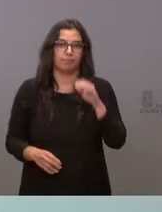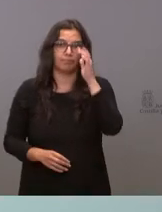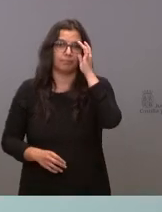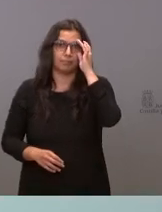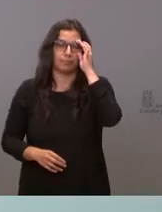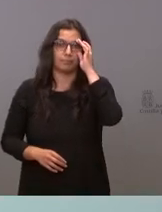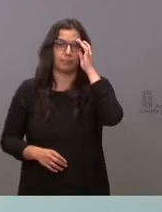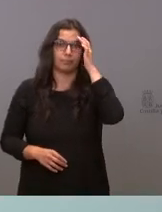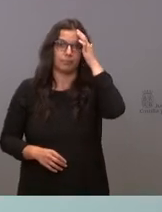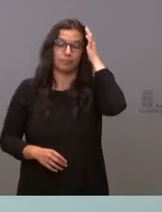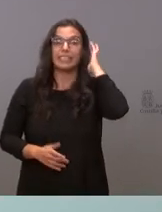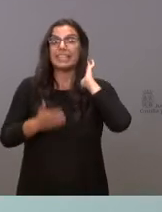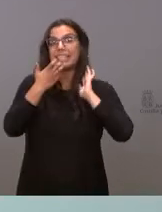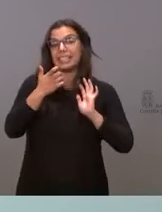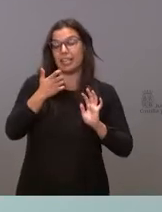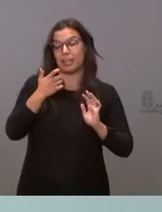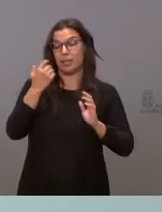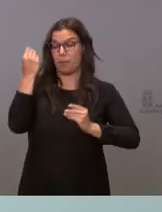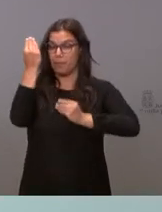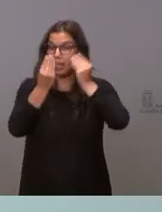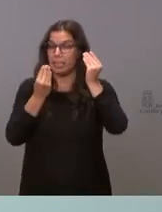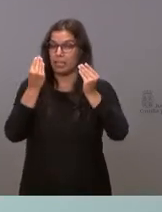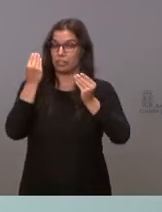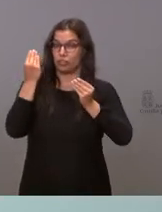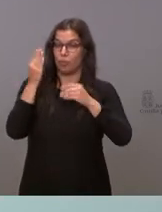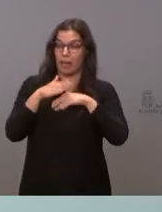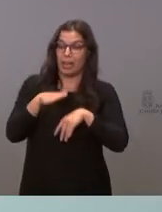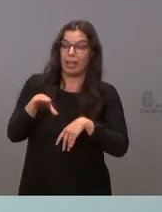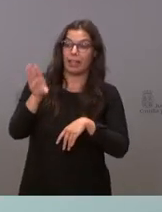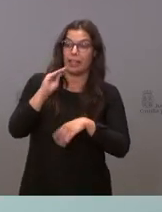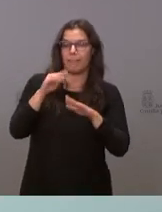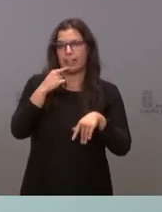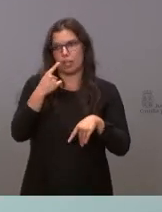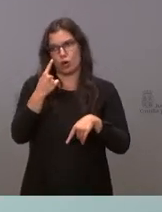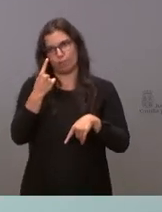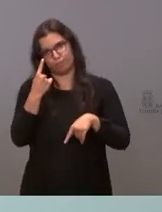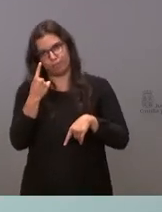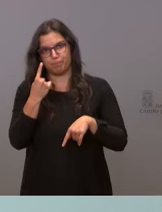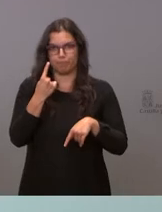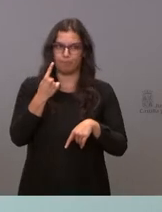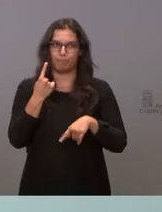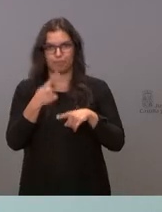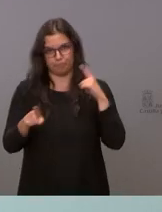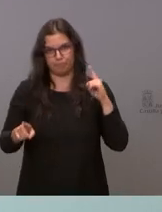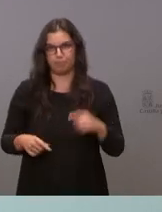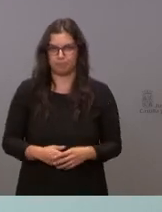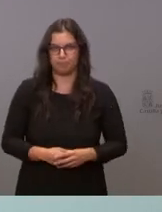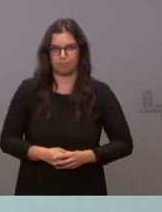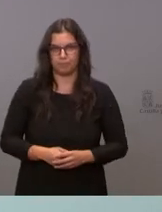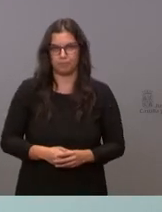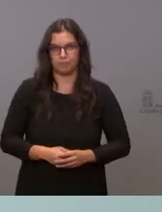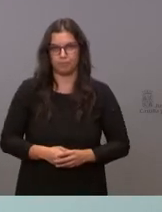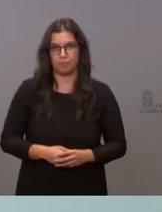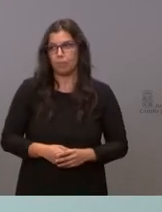Porque si me esforzase en comprenderla, tendría que decir otra cosa. Es absolutamente